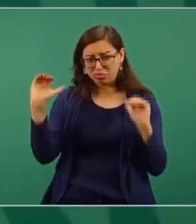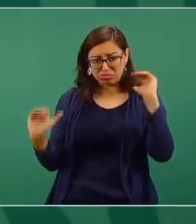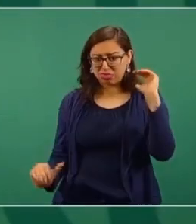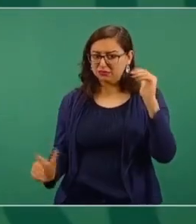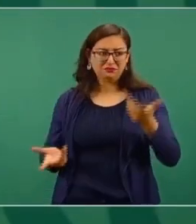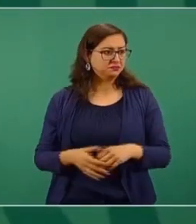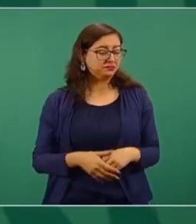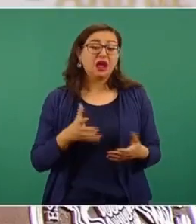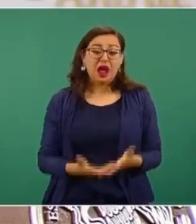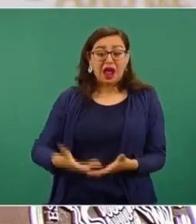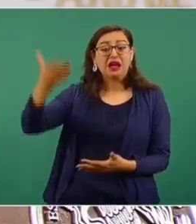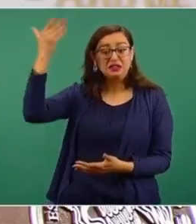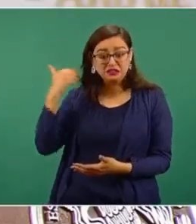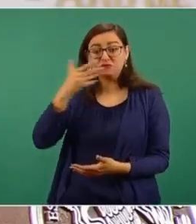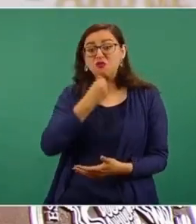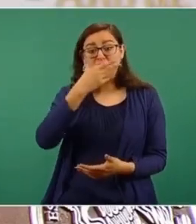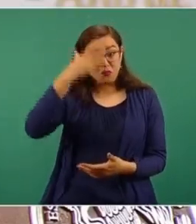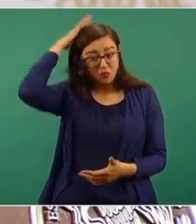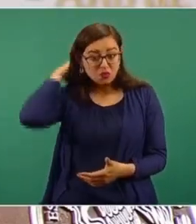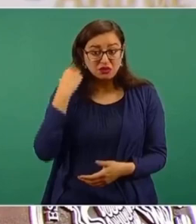que se modere la indigencia y la opulencia.